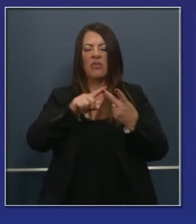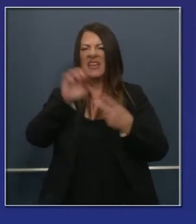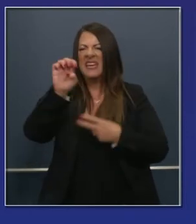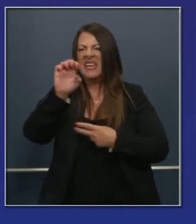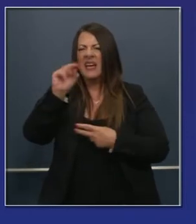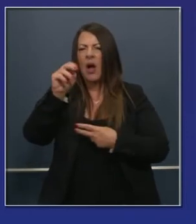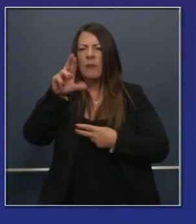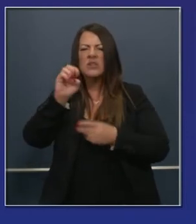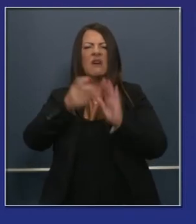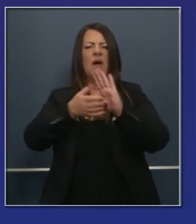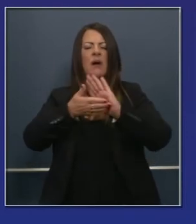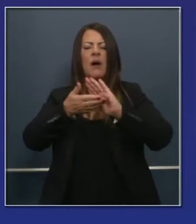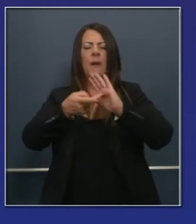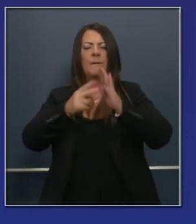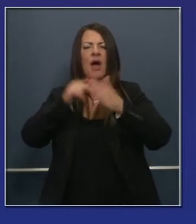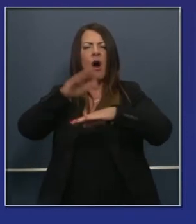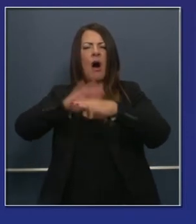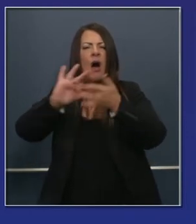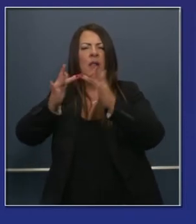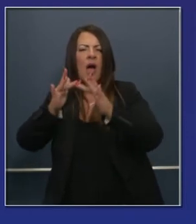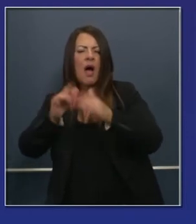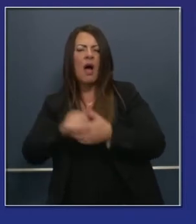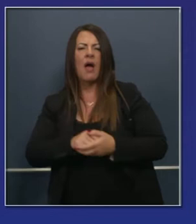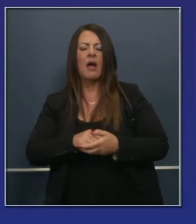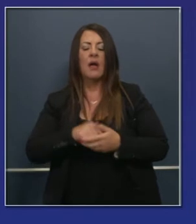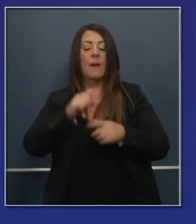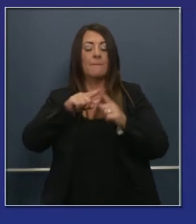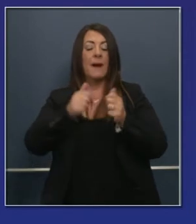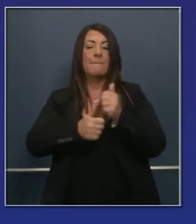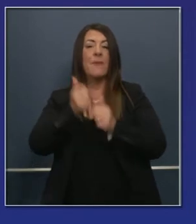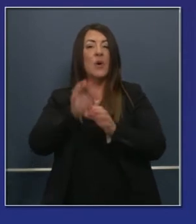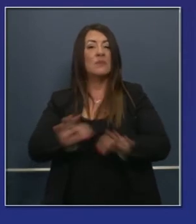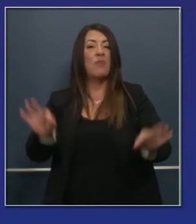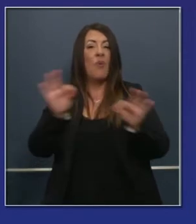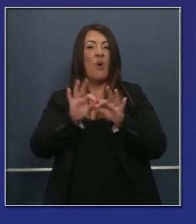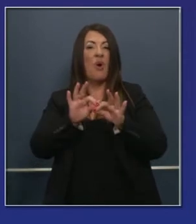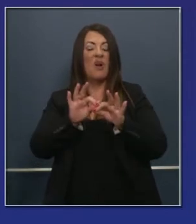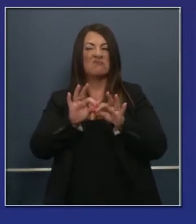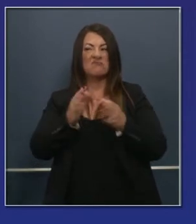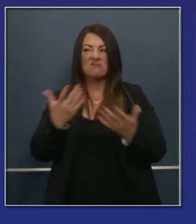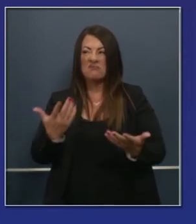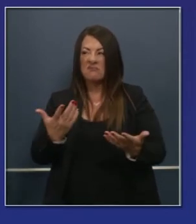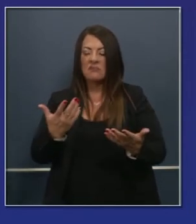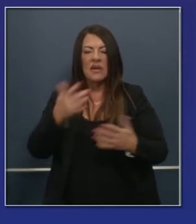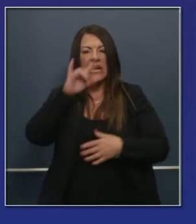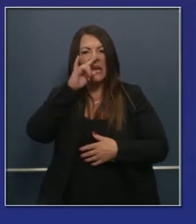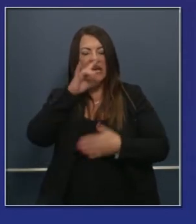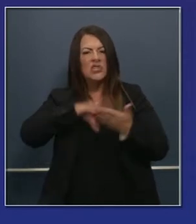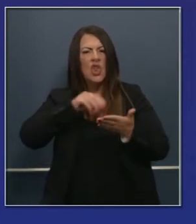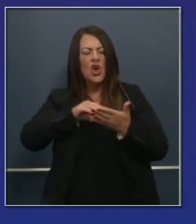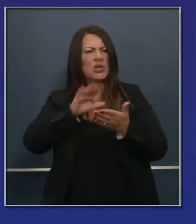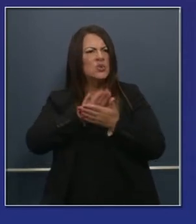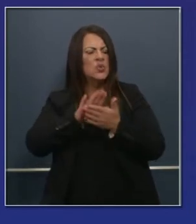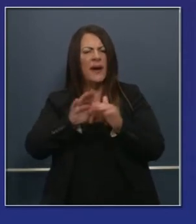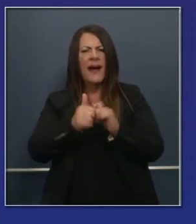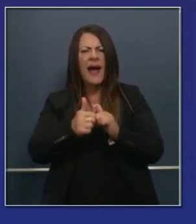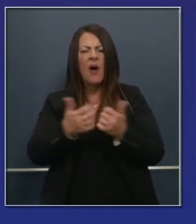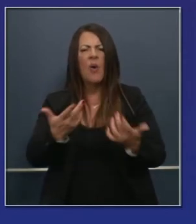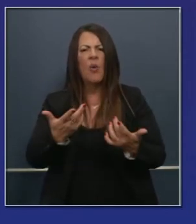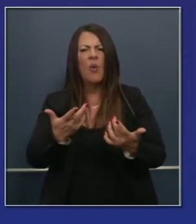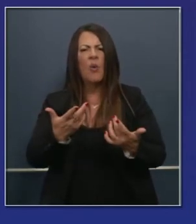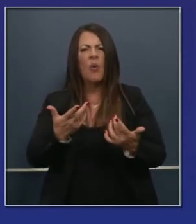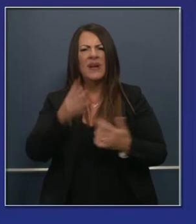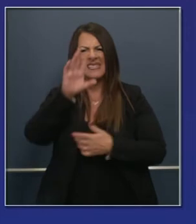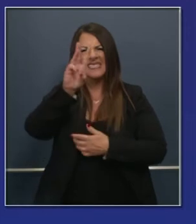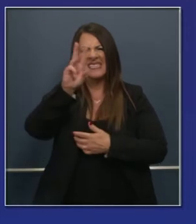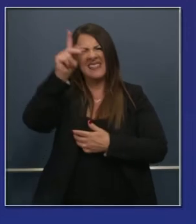al comercio electrónico, pero particularmente en cuanto a la educación a distancia. Ahora que 6 millones de niños